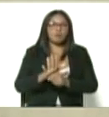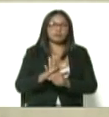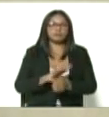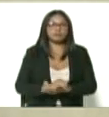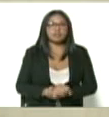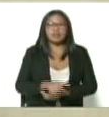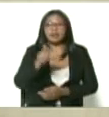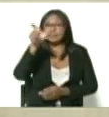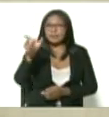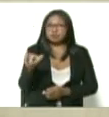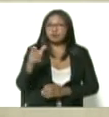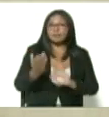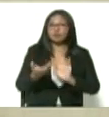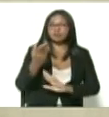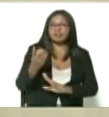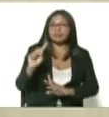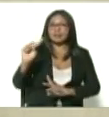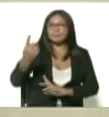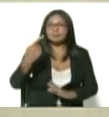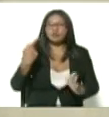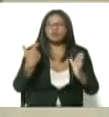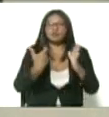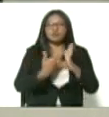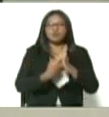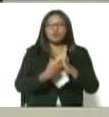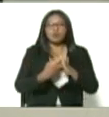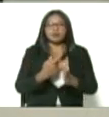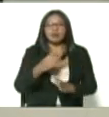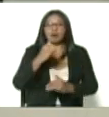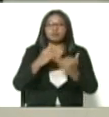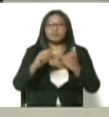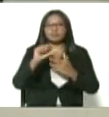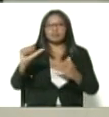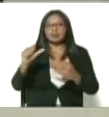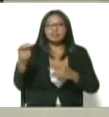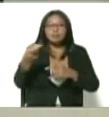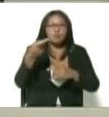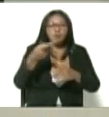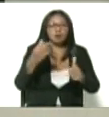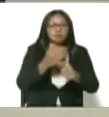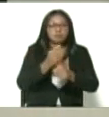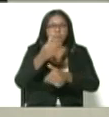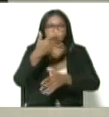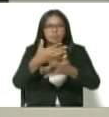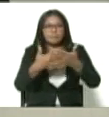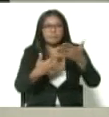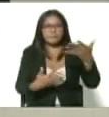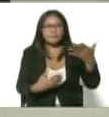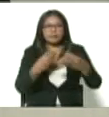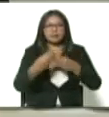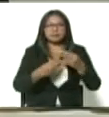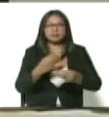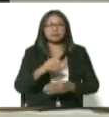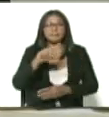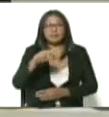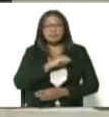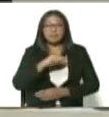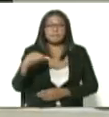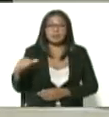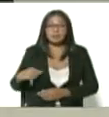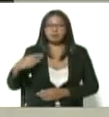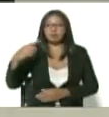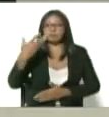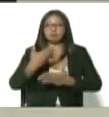data que se ha venido levantando en las últimas semanas e incluso desde el sector privado también tenemos esa